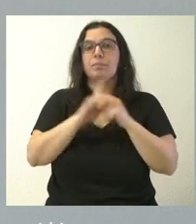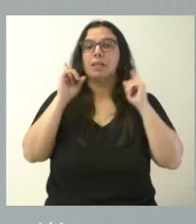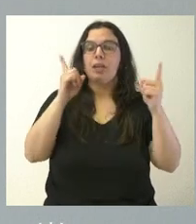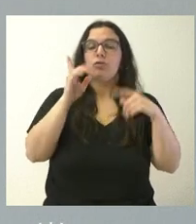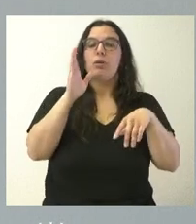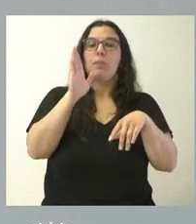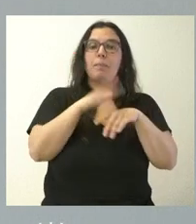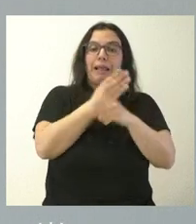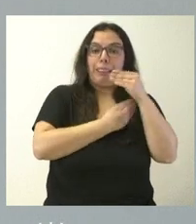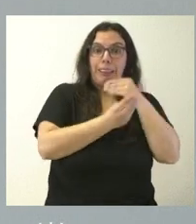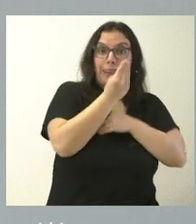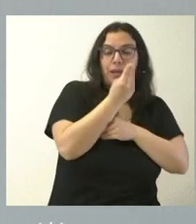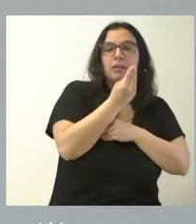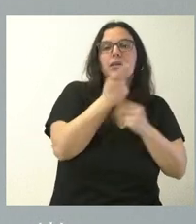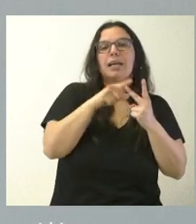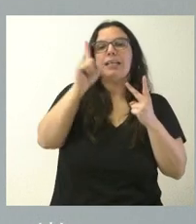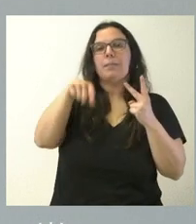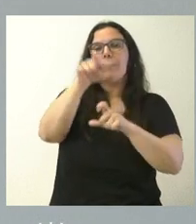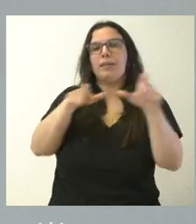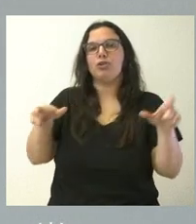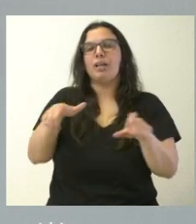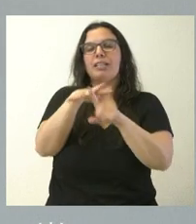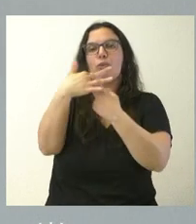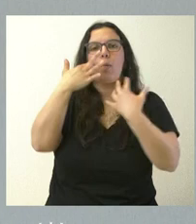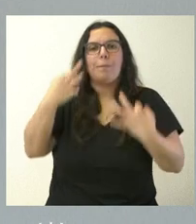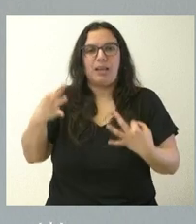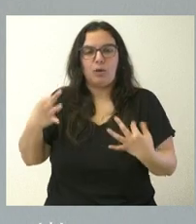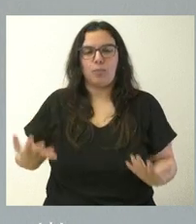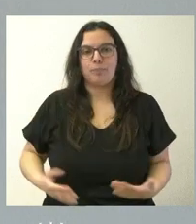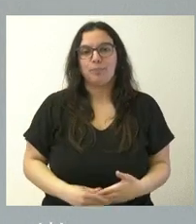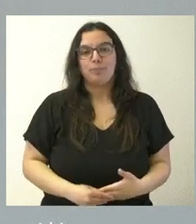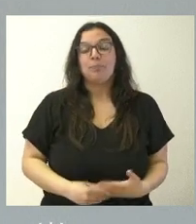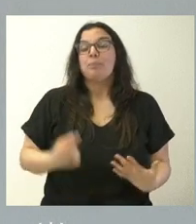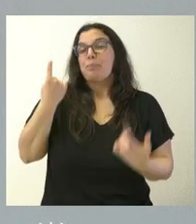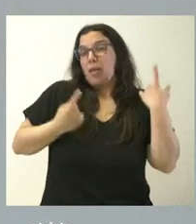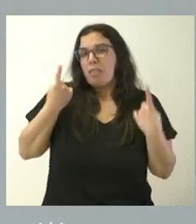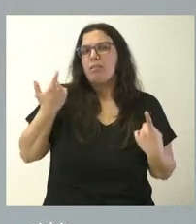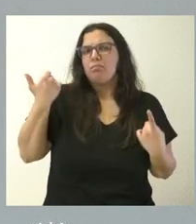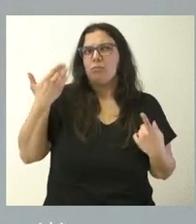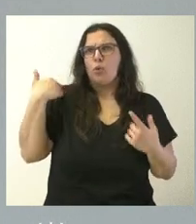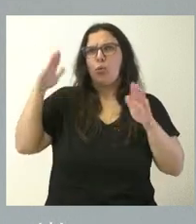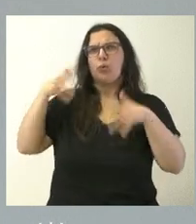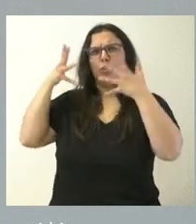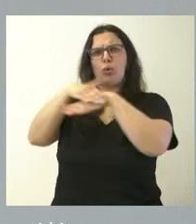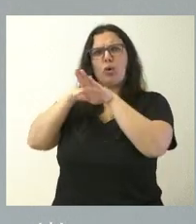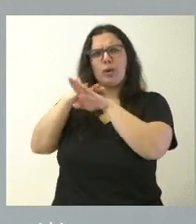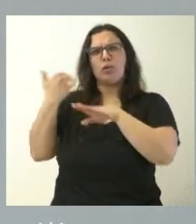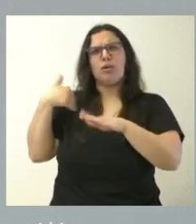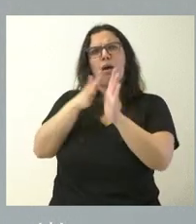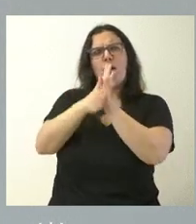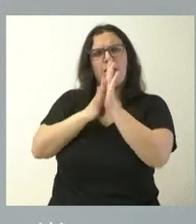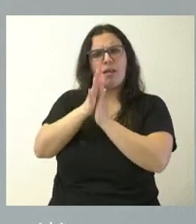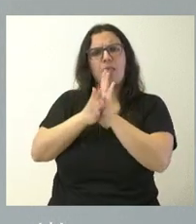tanto para la relación de nacidos como para las personas en situación de riesgo. En alguna ocasión, yo creo que en los últimos consejos de Gobierno hemos comentado